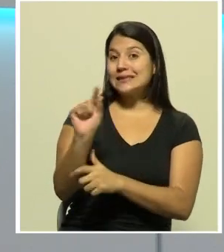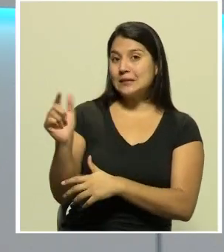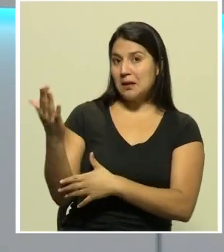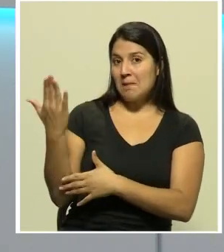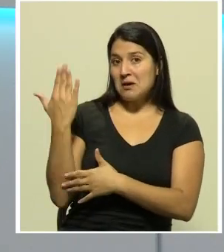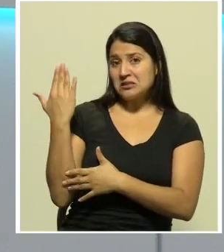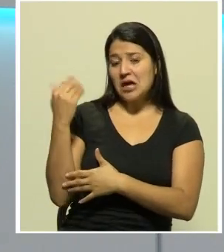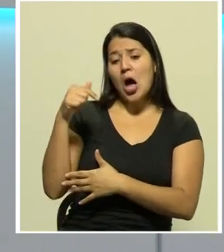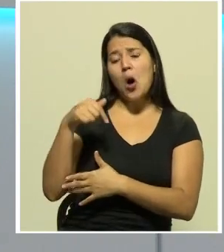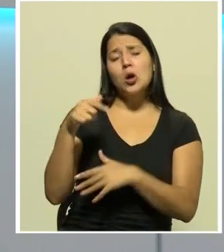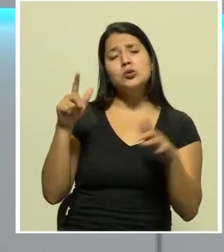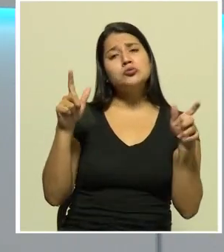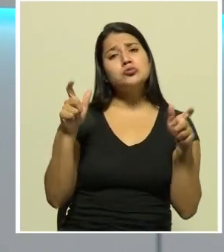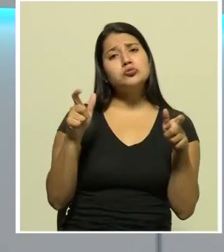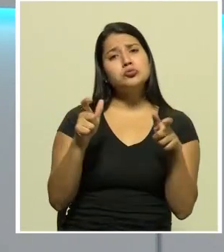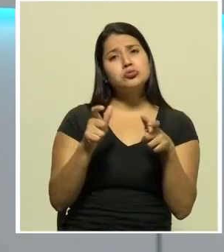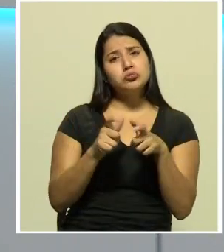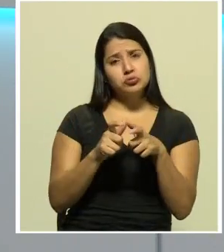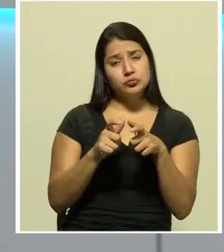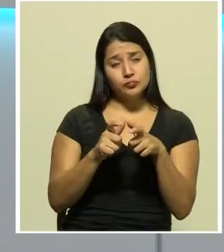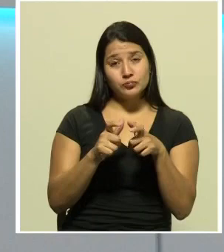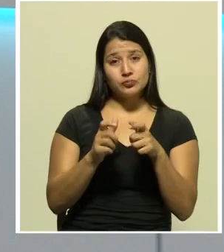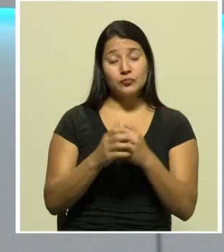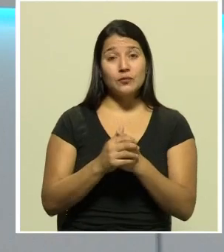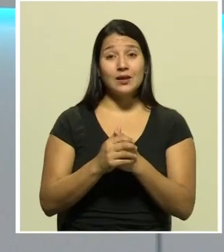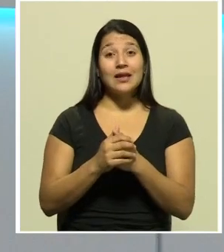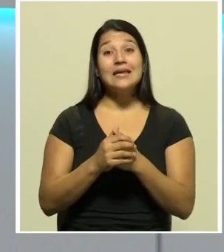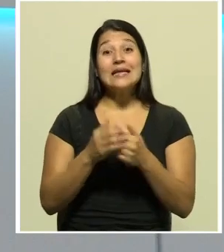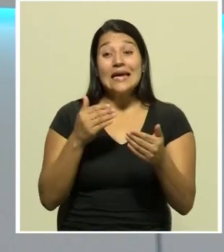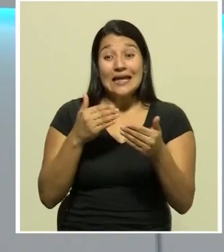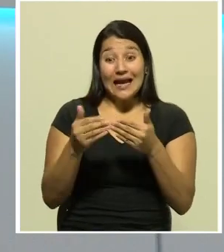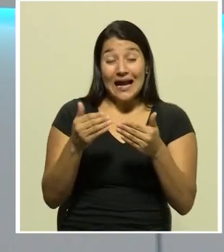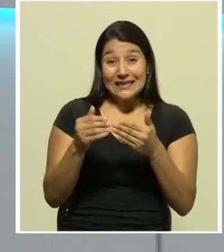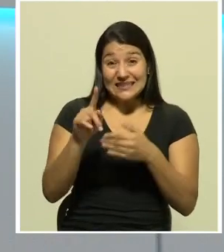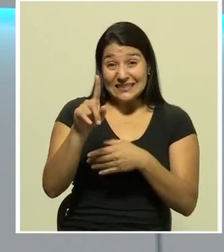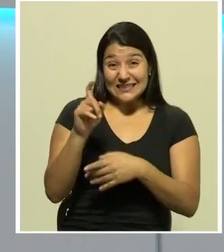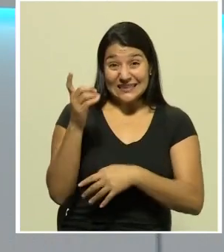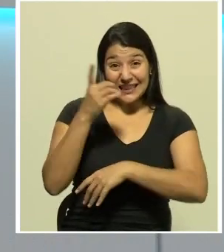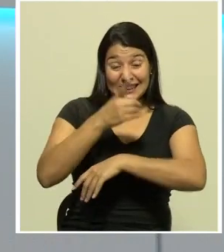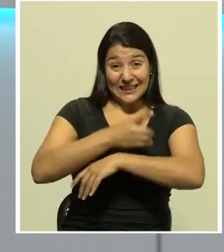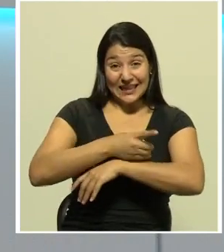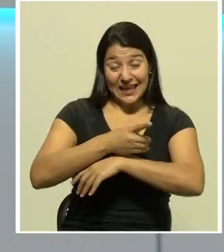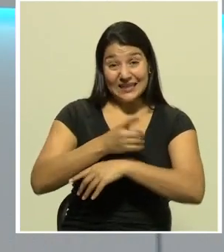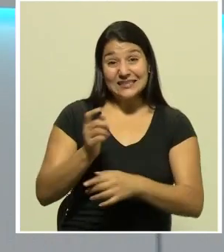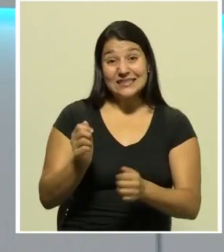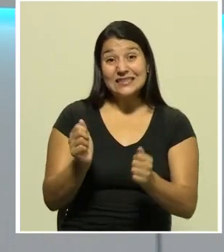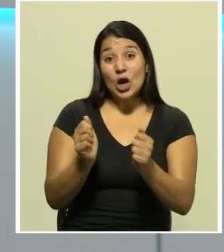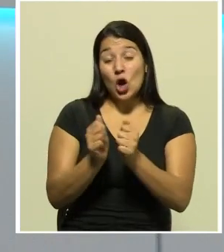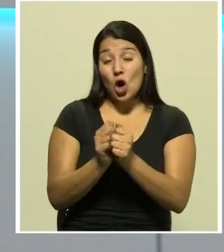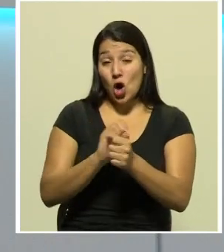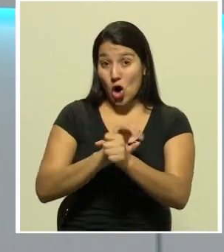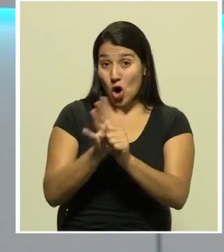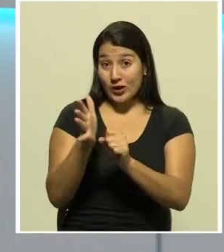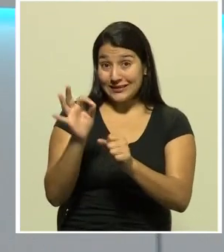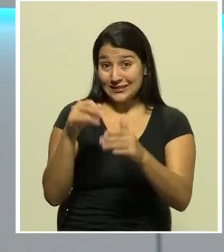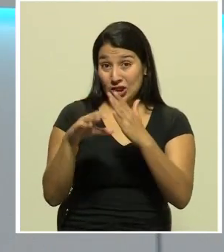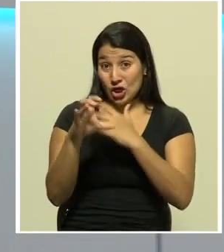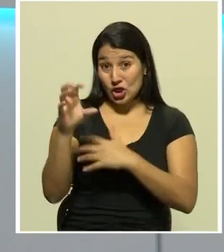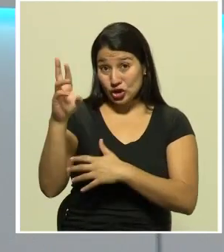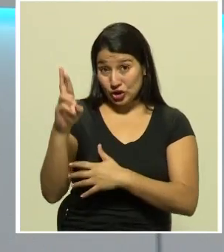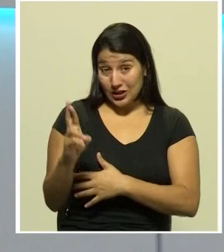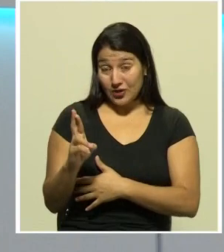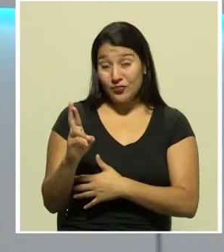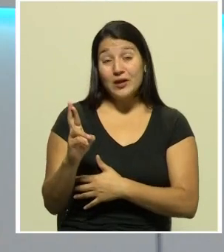semana anterior. A 24 horas de cumplir 100 días con COVID-19, en Costa Rica se registra un